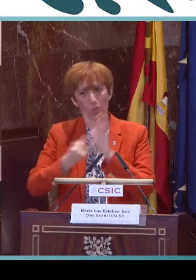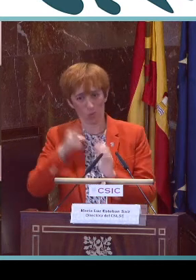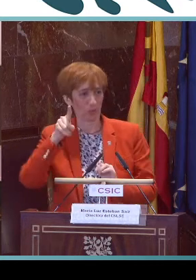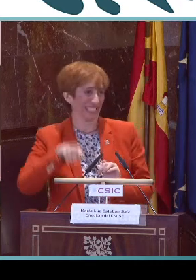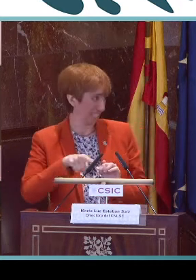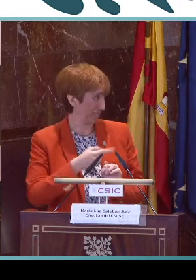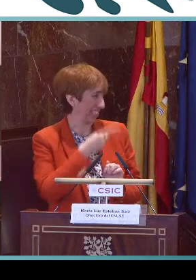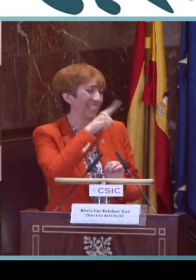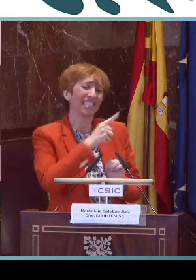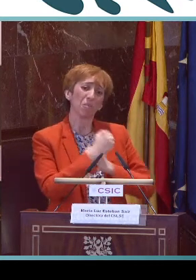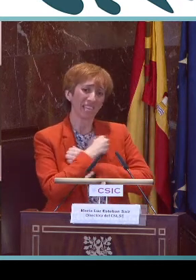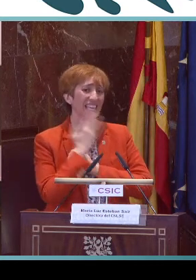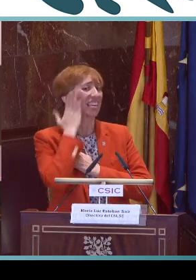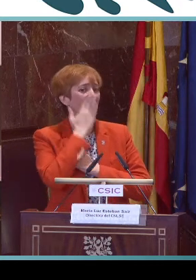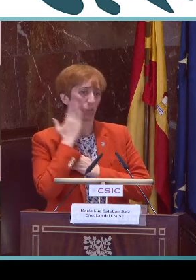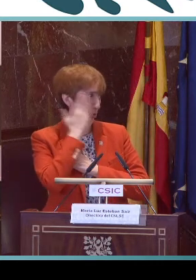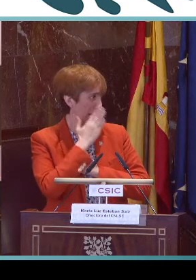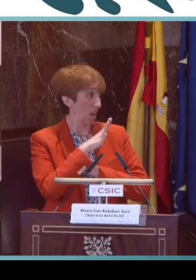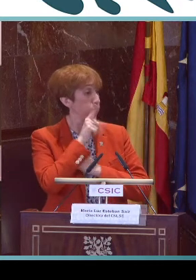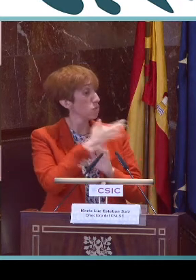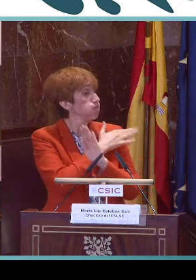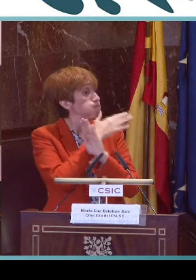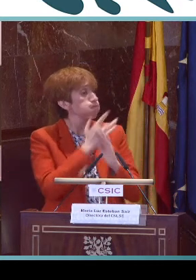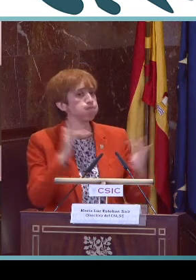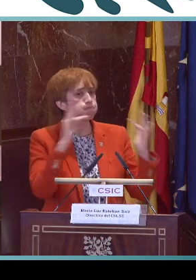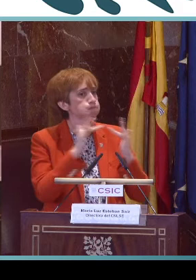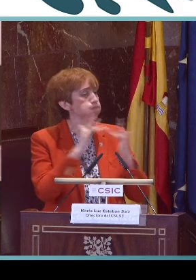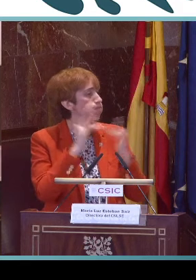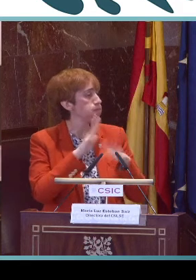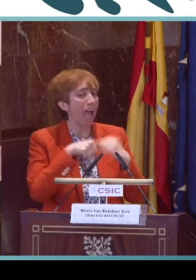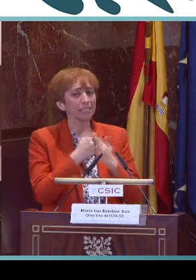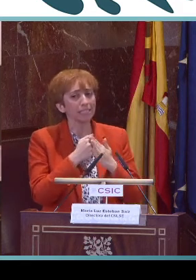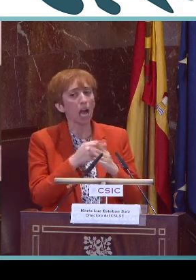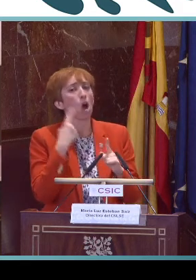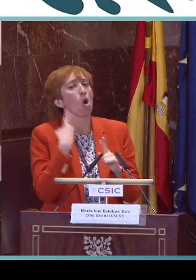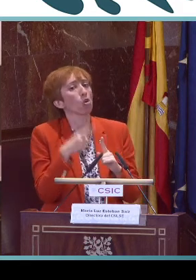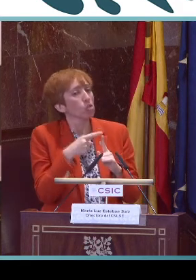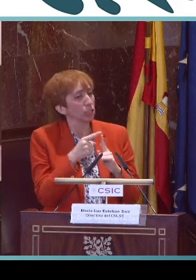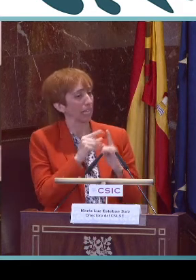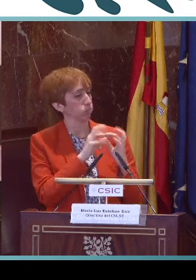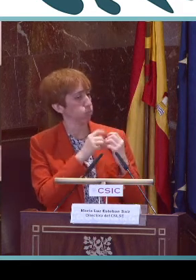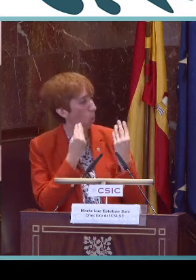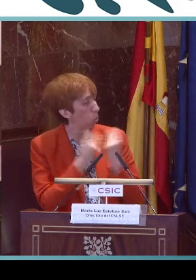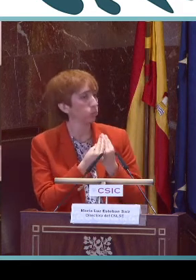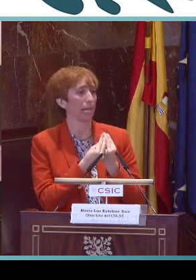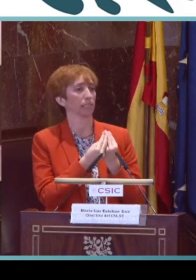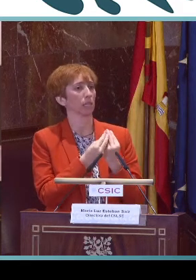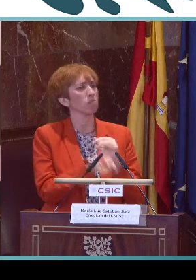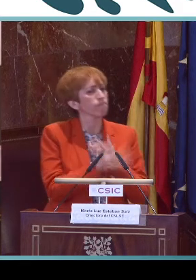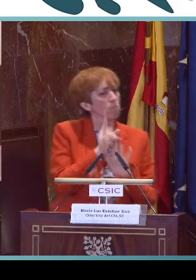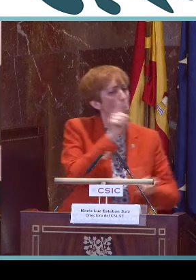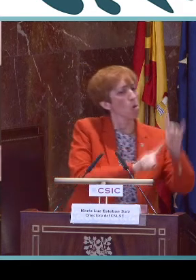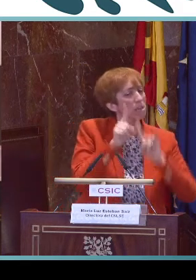nuevo, te exijo algo nuevo, pero también aporta soluciones y también a mi querida secretaria de Estado, Susana, porque siempre en nuestros contactos, incluso